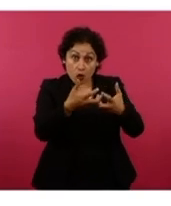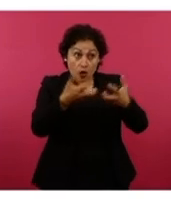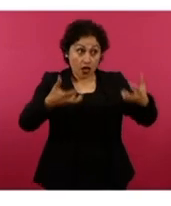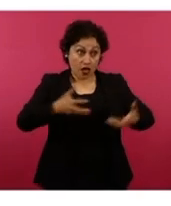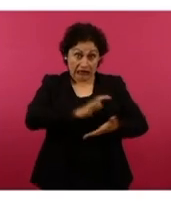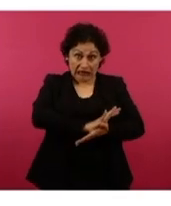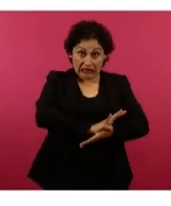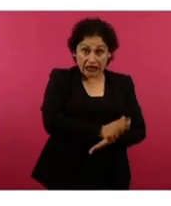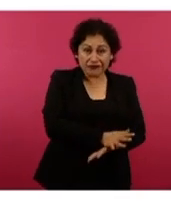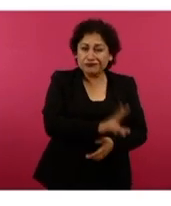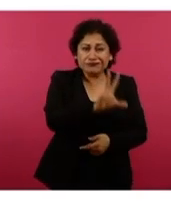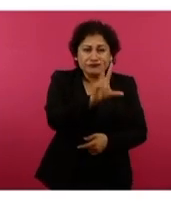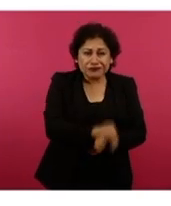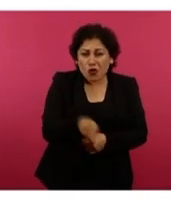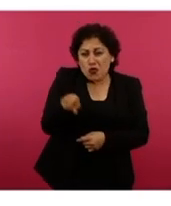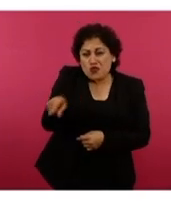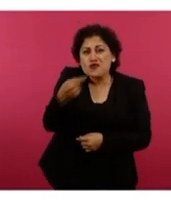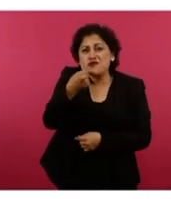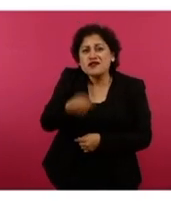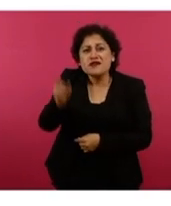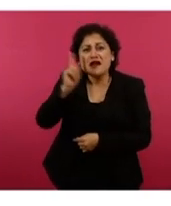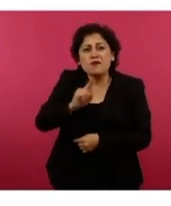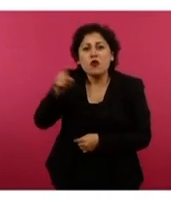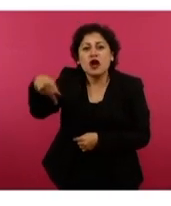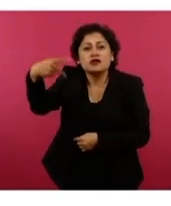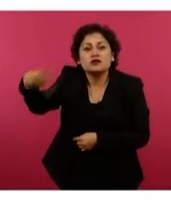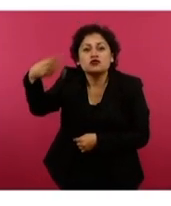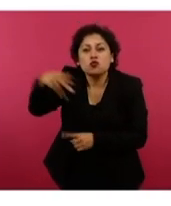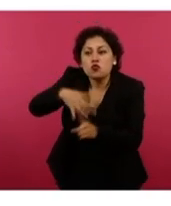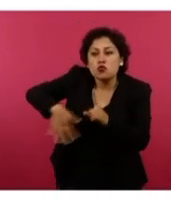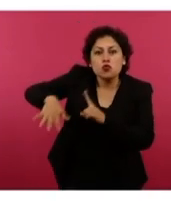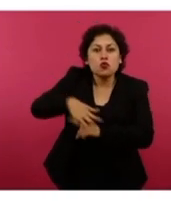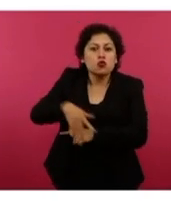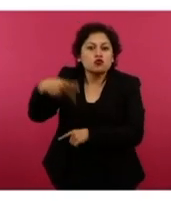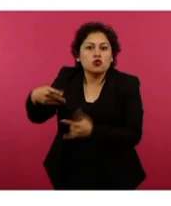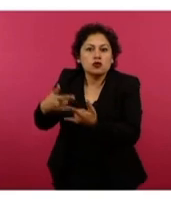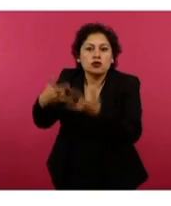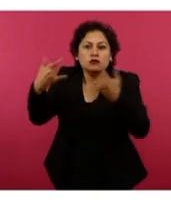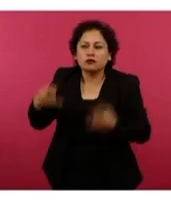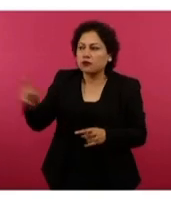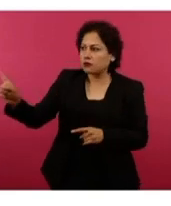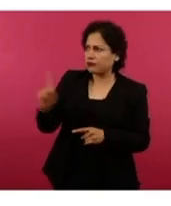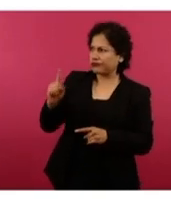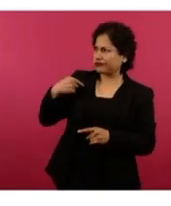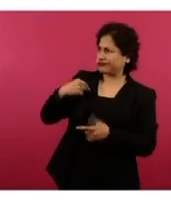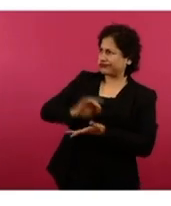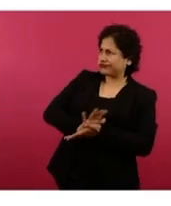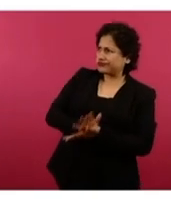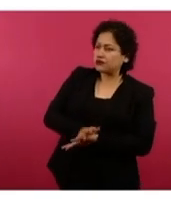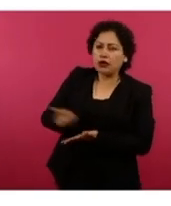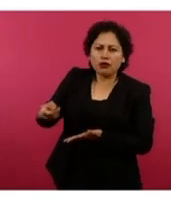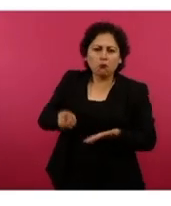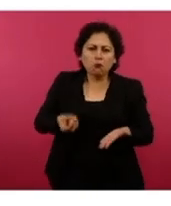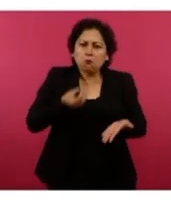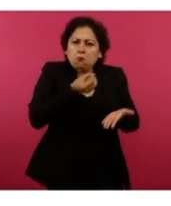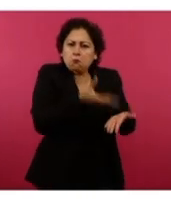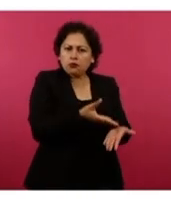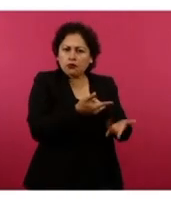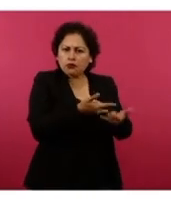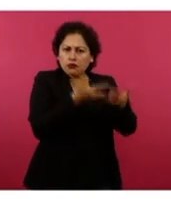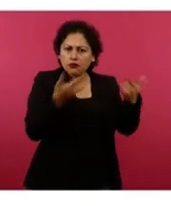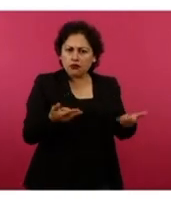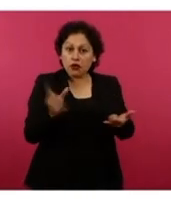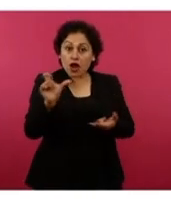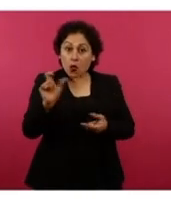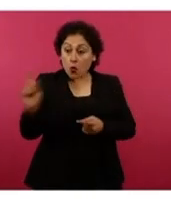niña que retrata cómo ella y su comunidad han sido divididos y discriminados por los hispanohablantes. Cuando el cuento dice que el hispanohablante dijo buenos días